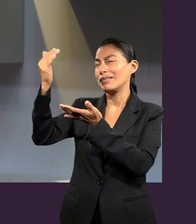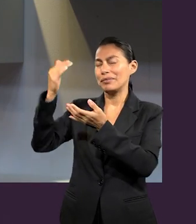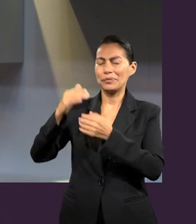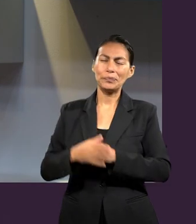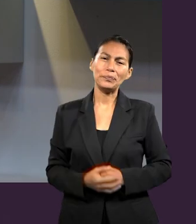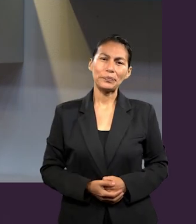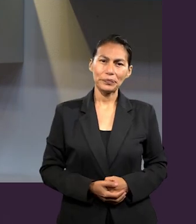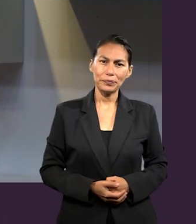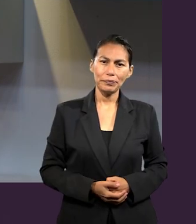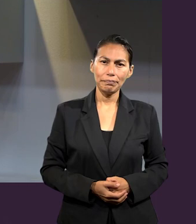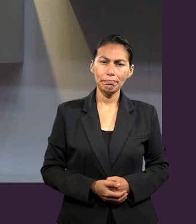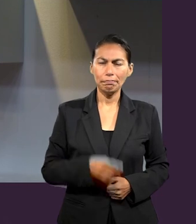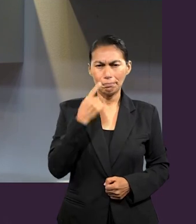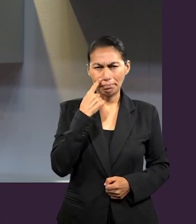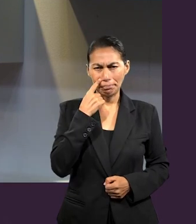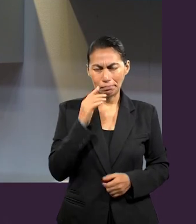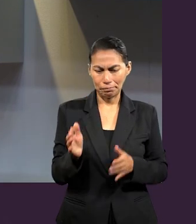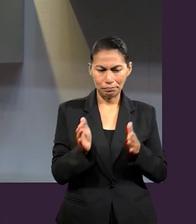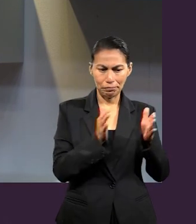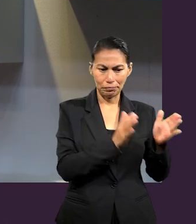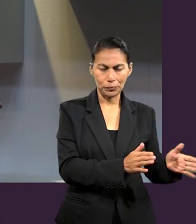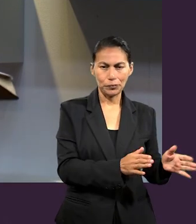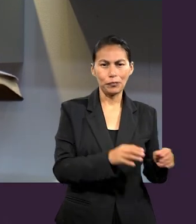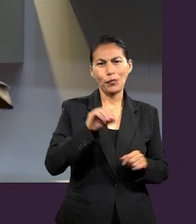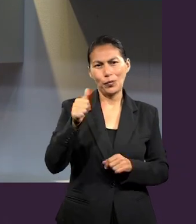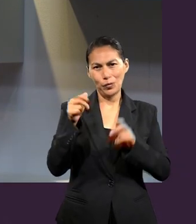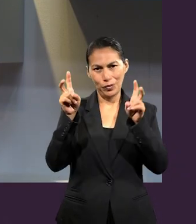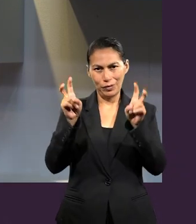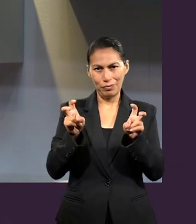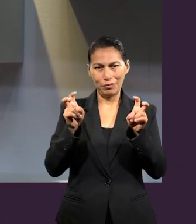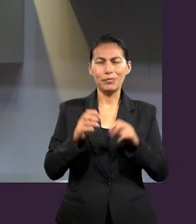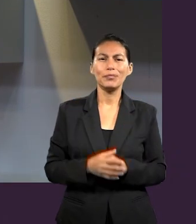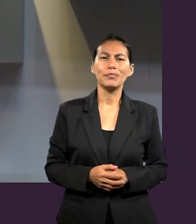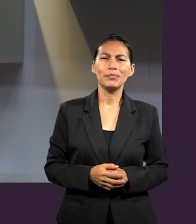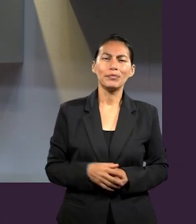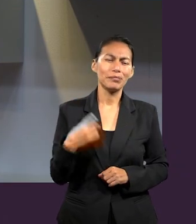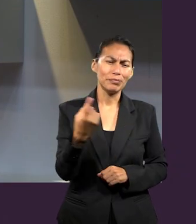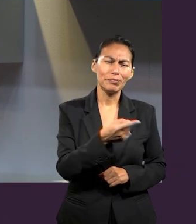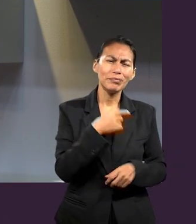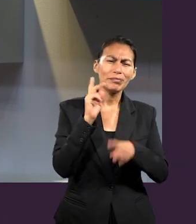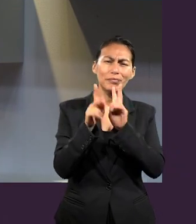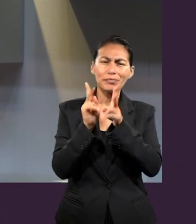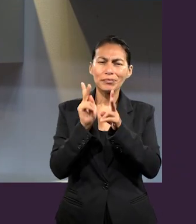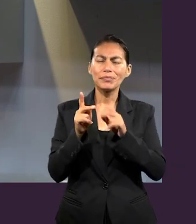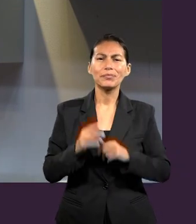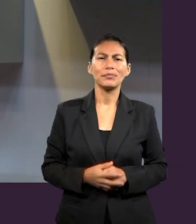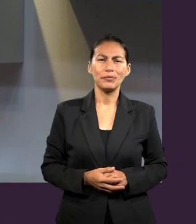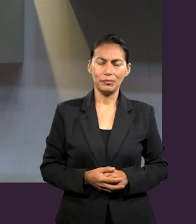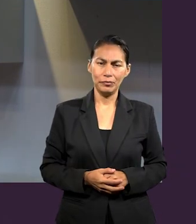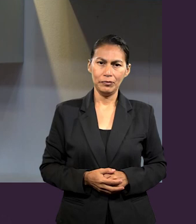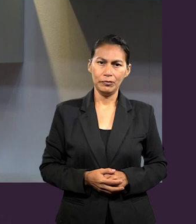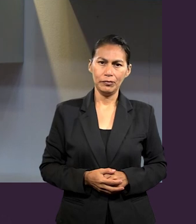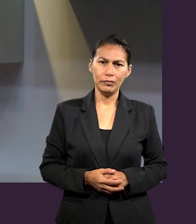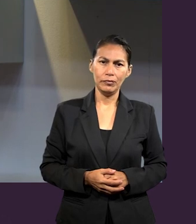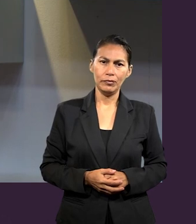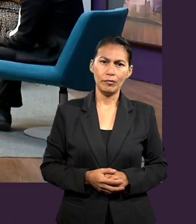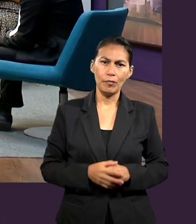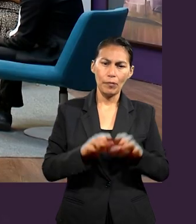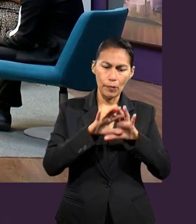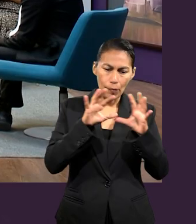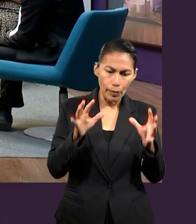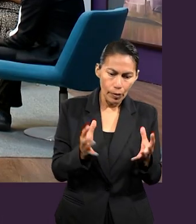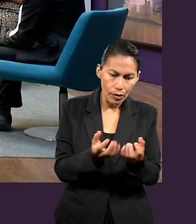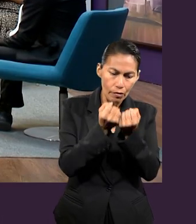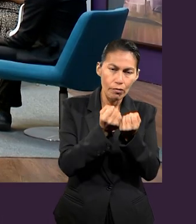Pero hay otro tema que quiero compartir con ustedes y que lo compartamos con nuestros amigos. Acerca de la